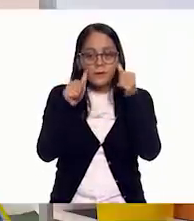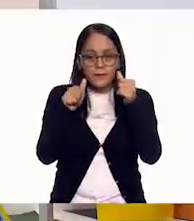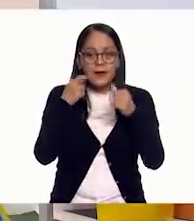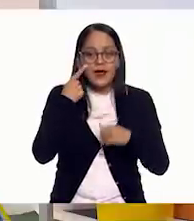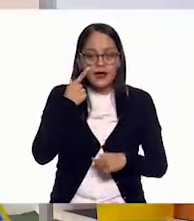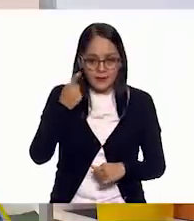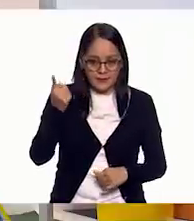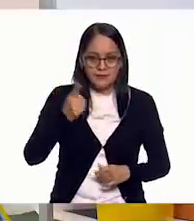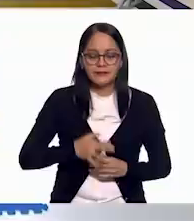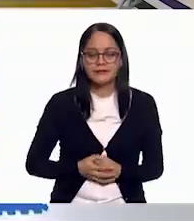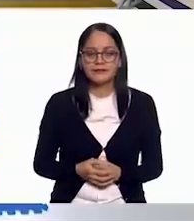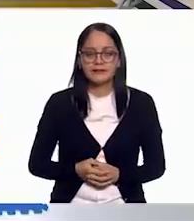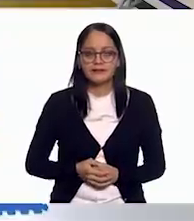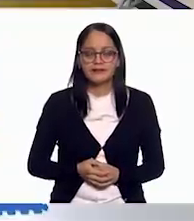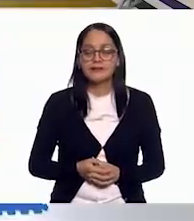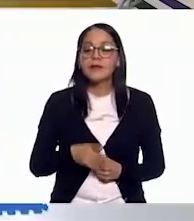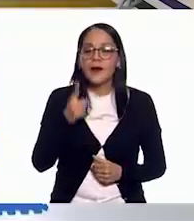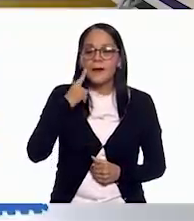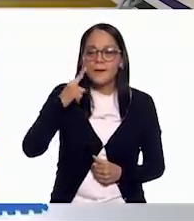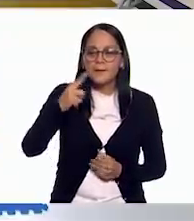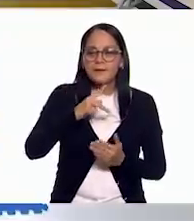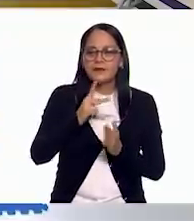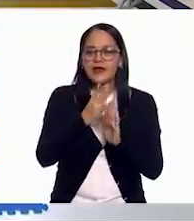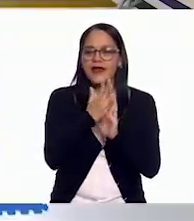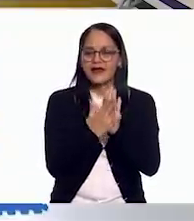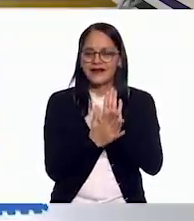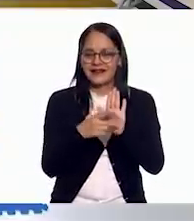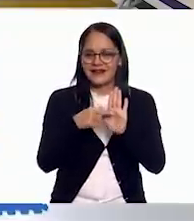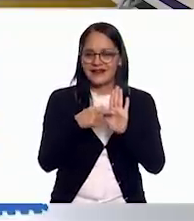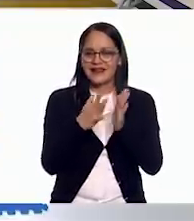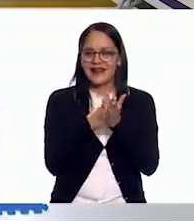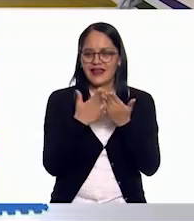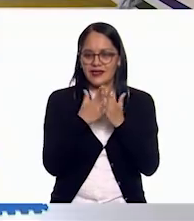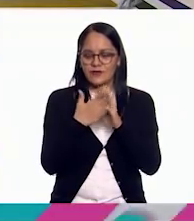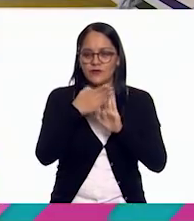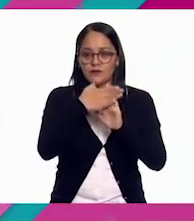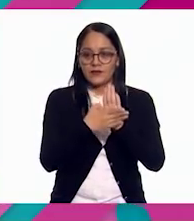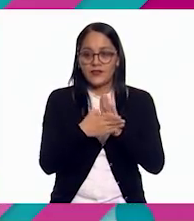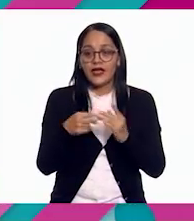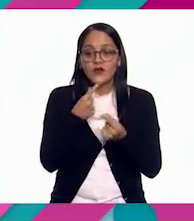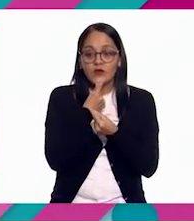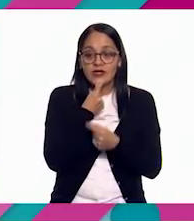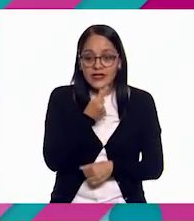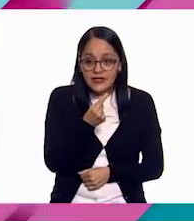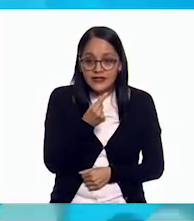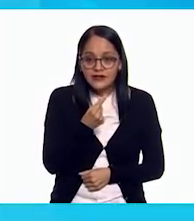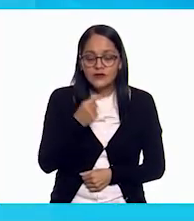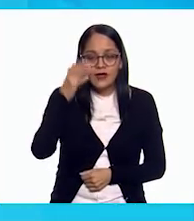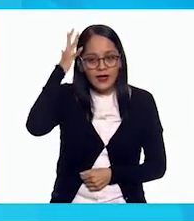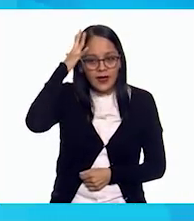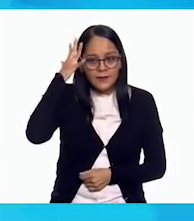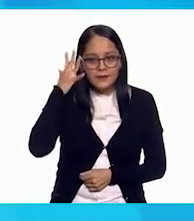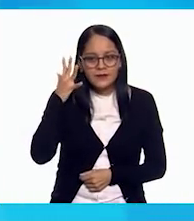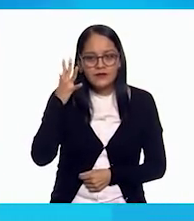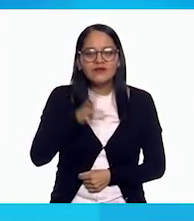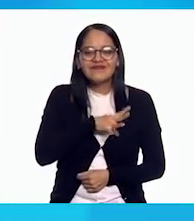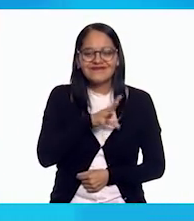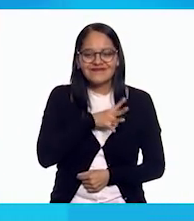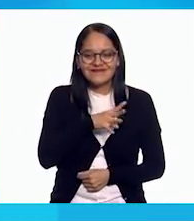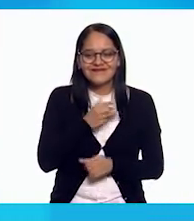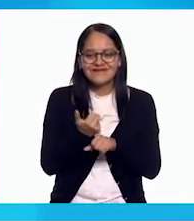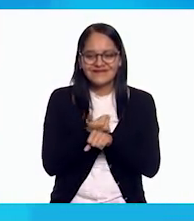después. Vamos esa portada de ese libro que nos dice que es un niño que tiene cabello amarillo. Vamos a ver. Ahí está. Ahí está.